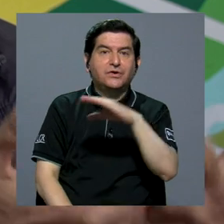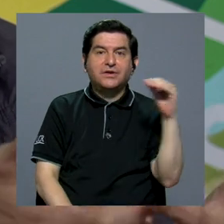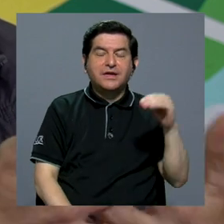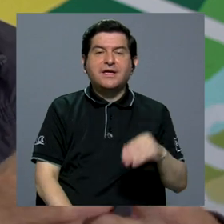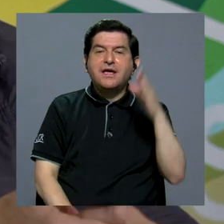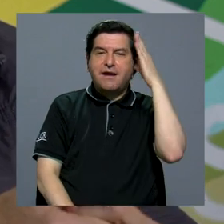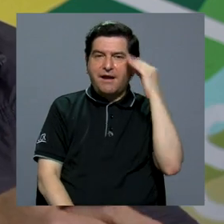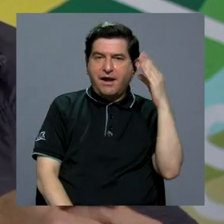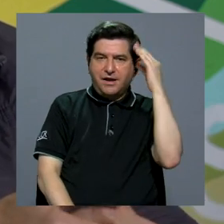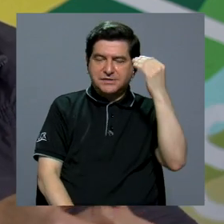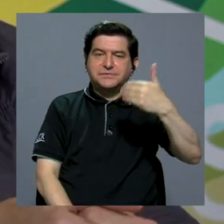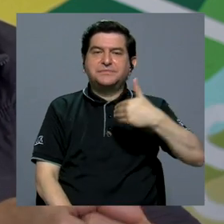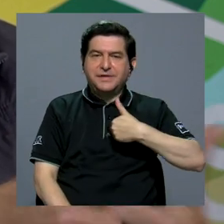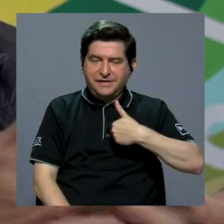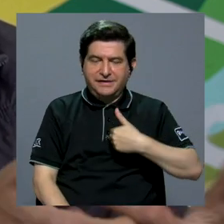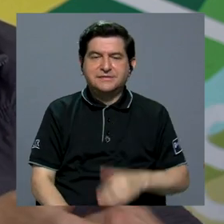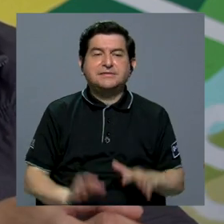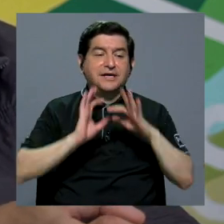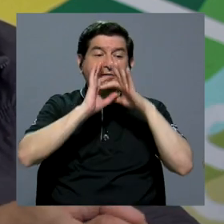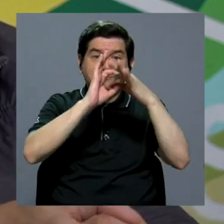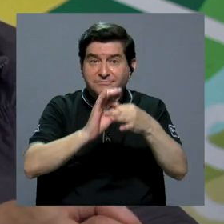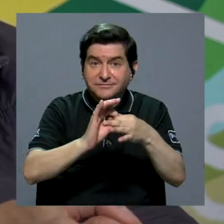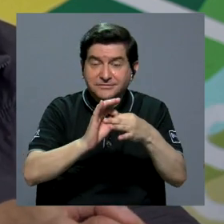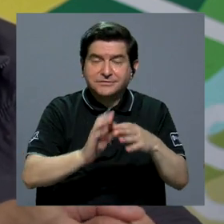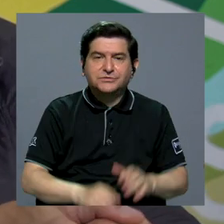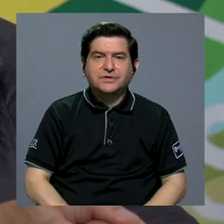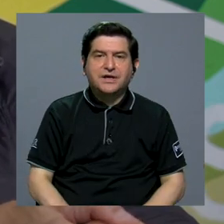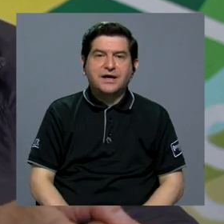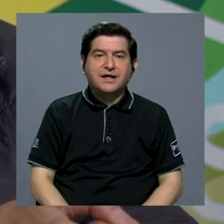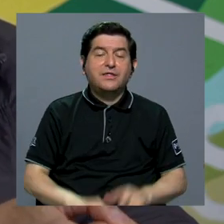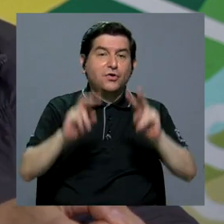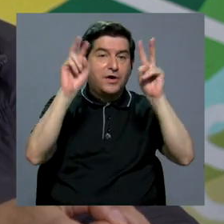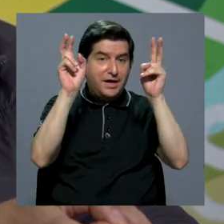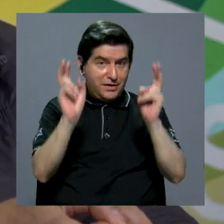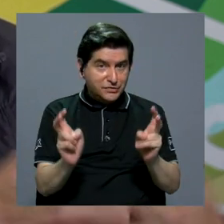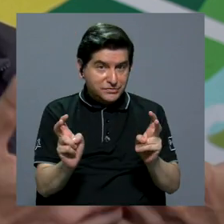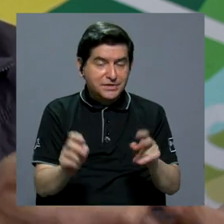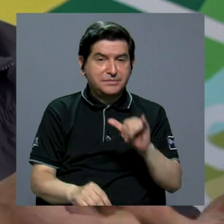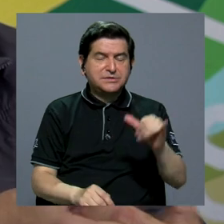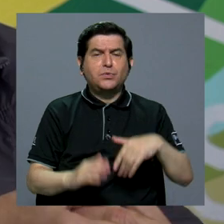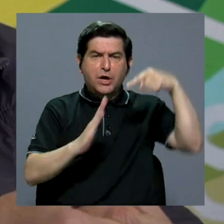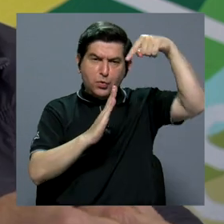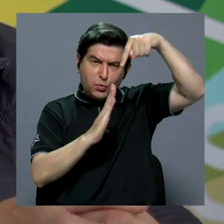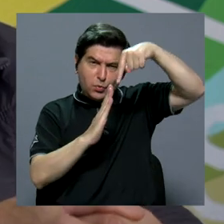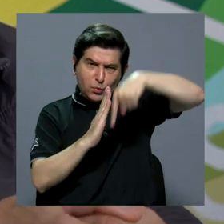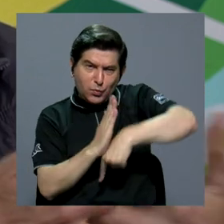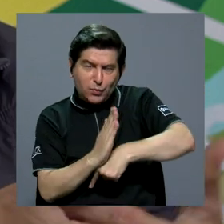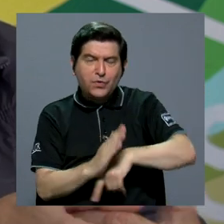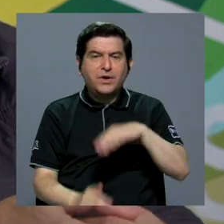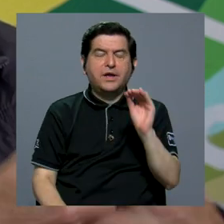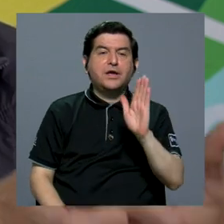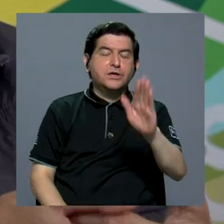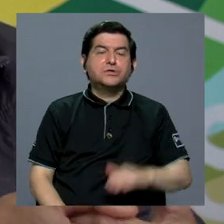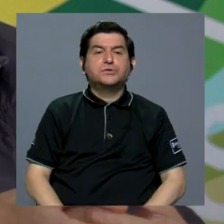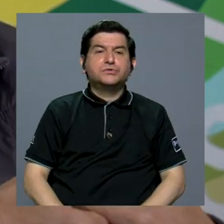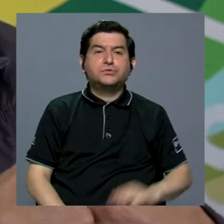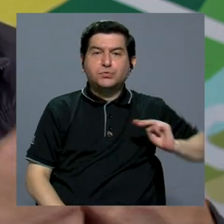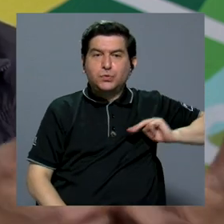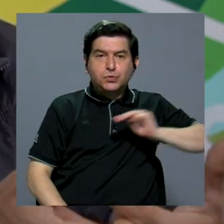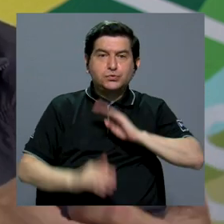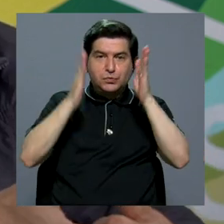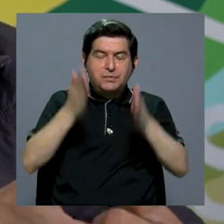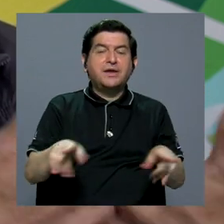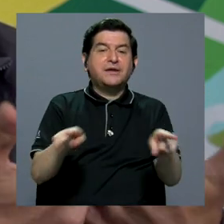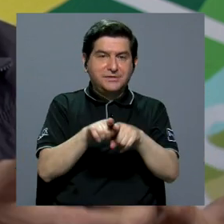experiencia que tenemos en relación con estos temas para profundizar y que su gabinete y demás